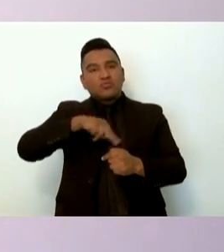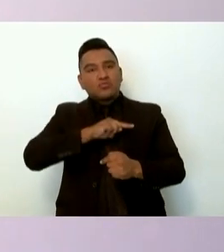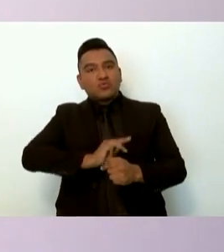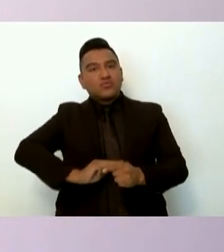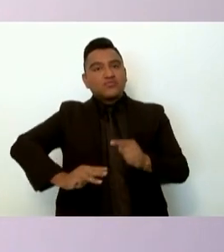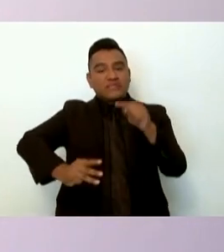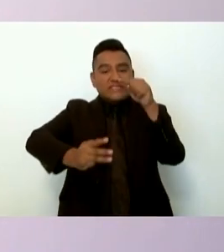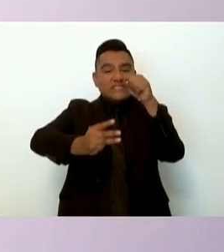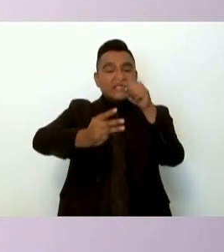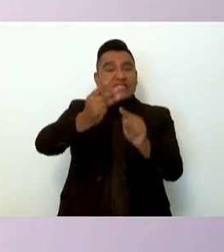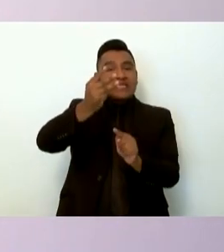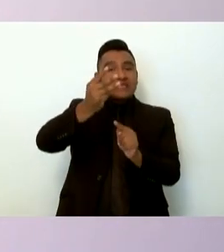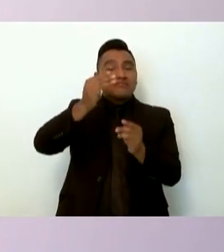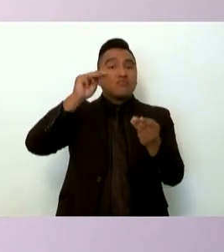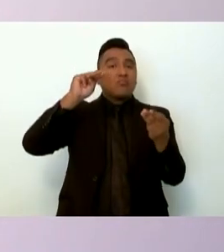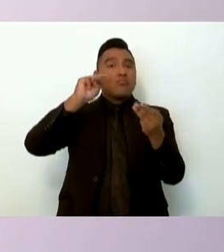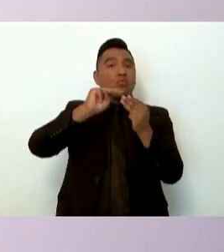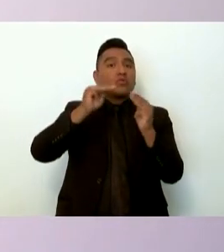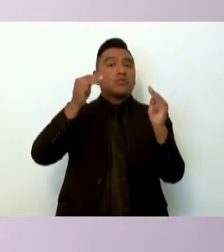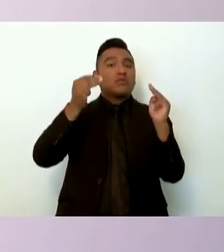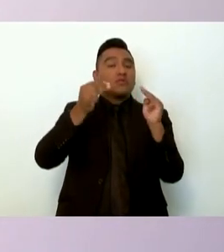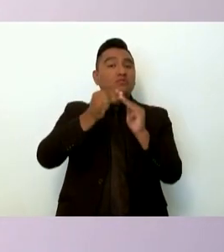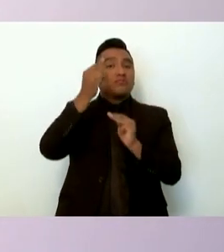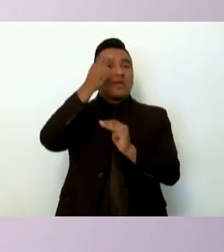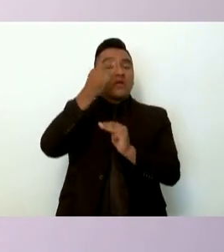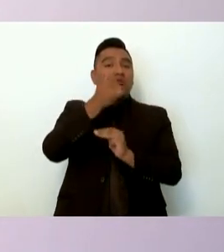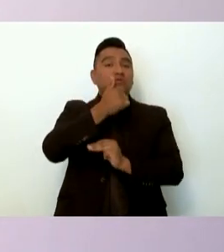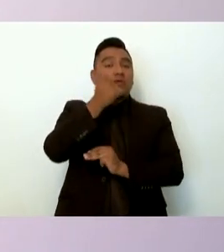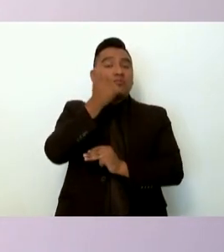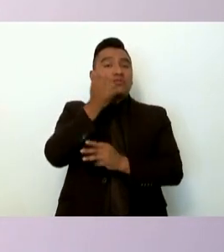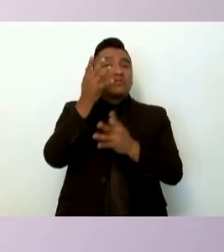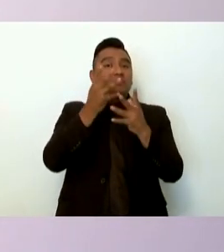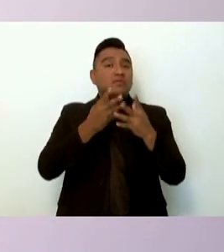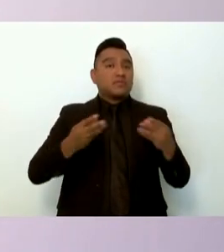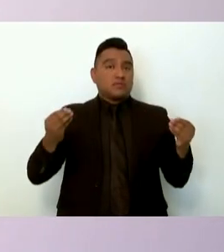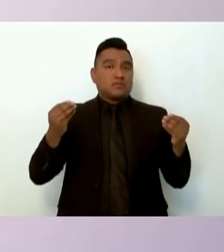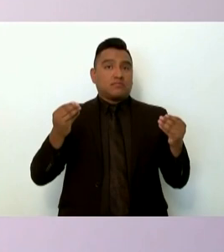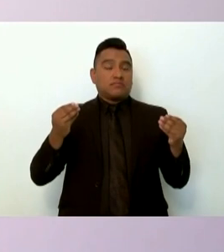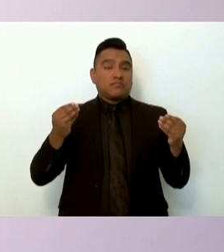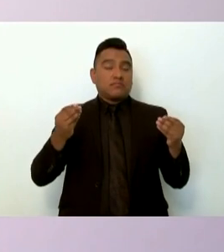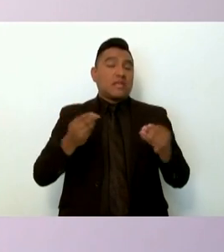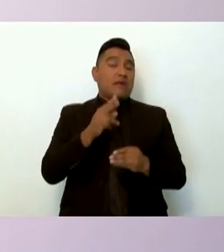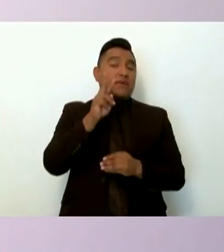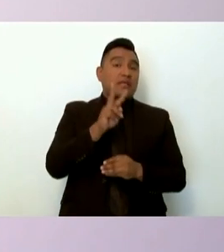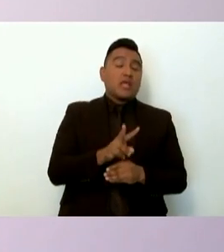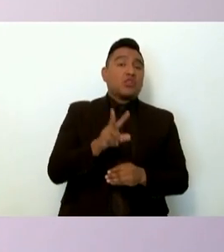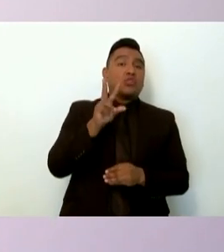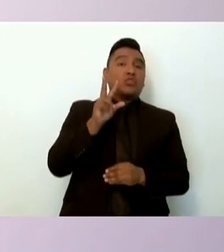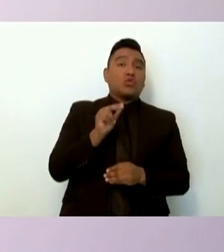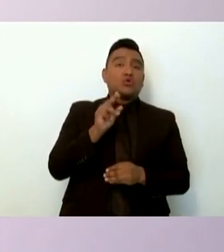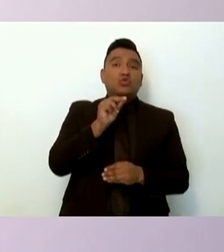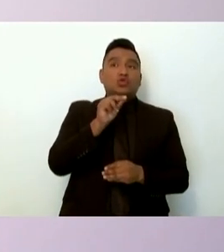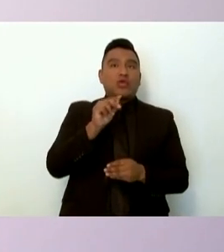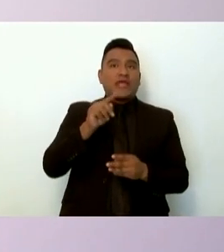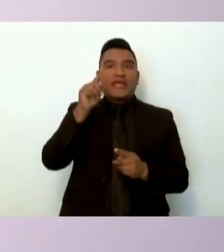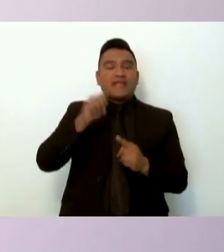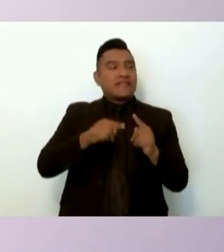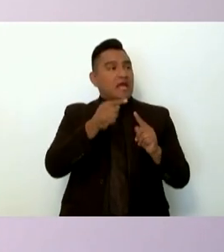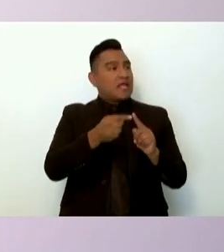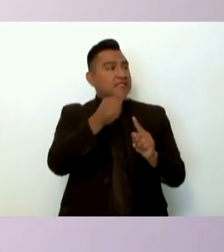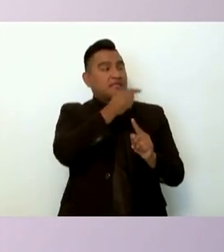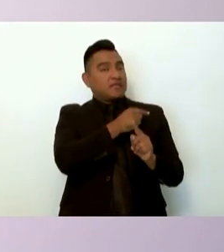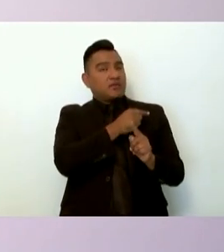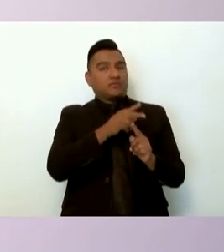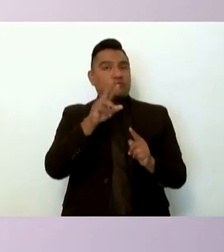causales que motivaron la desaparición de los estudiantes que no son necesariamente excluyentes que tienen que